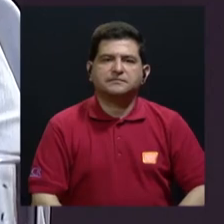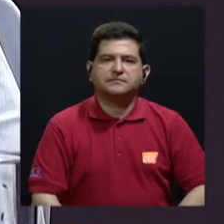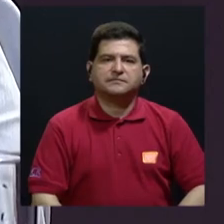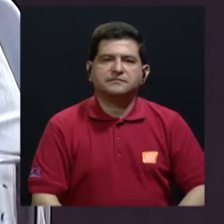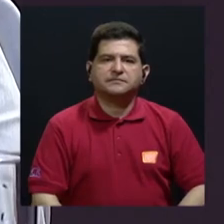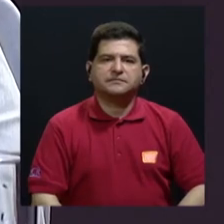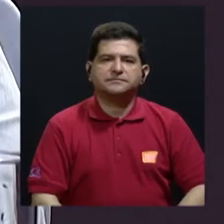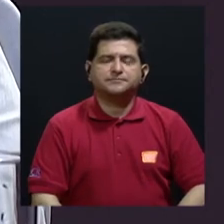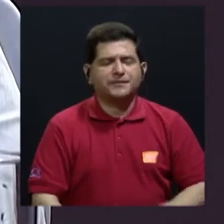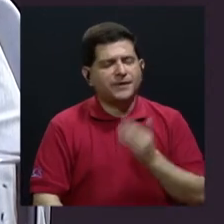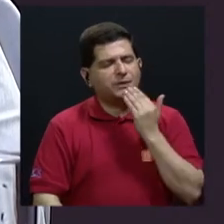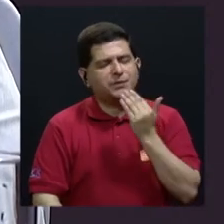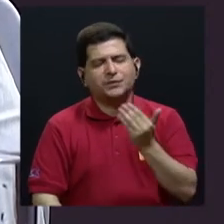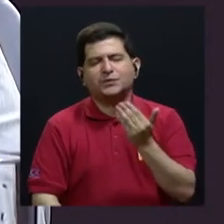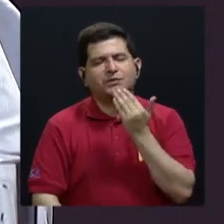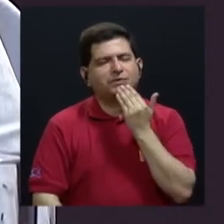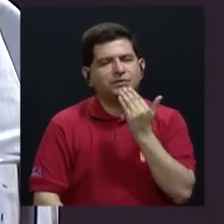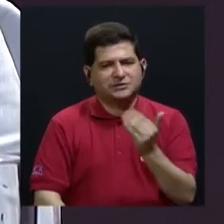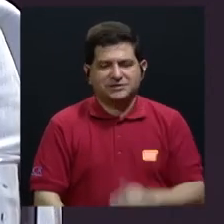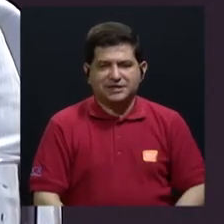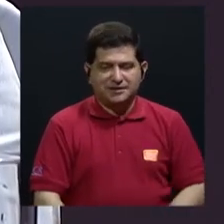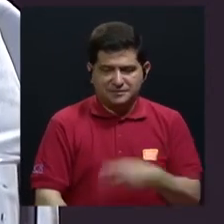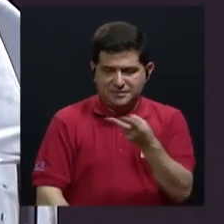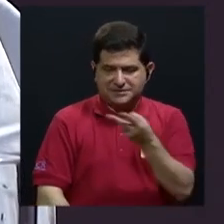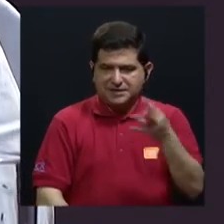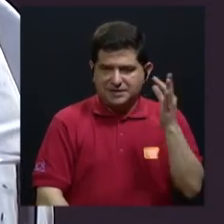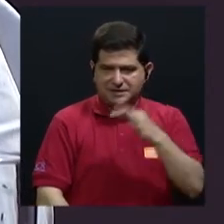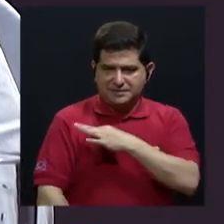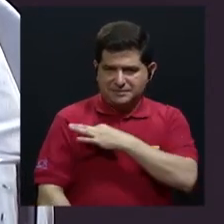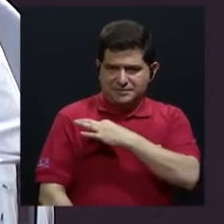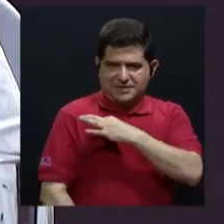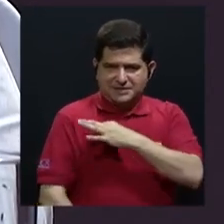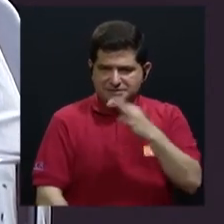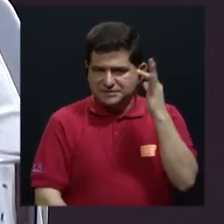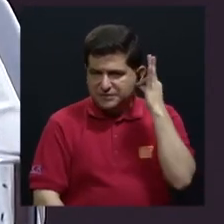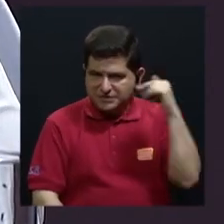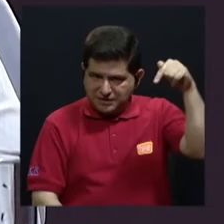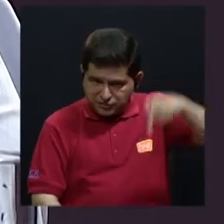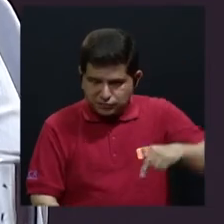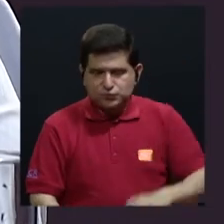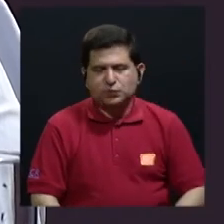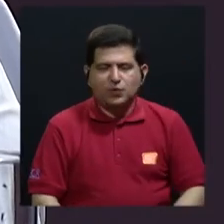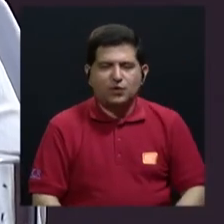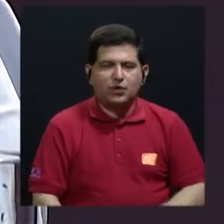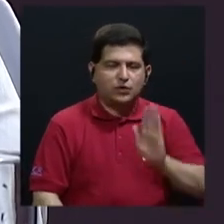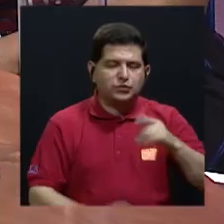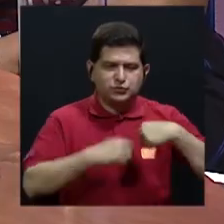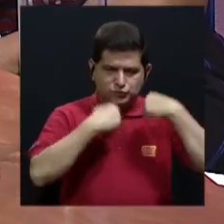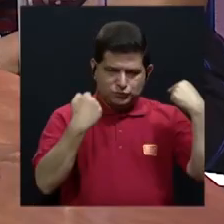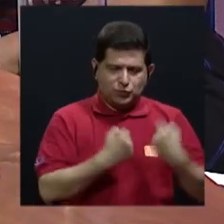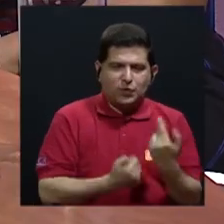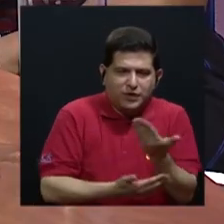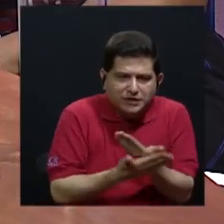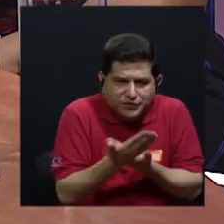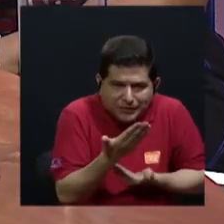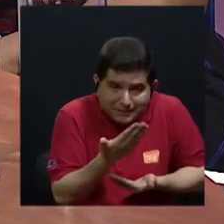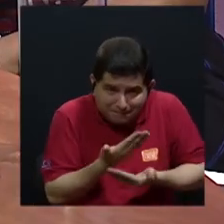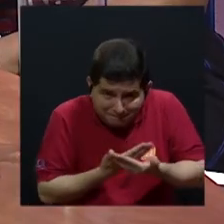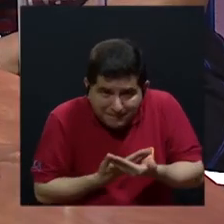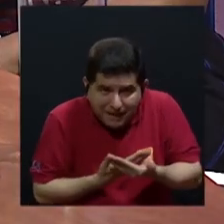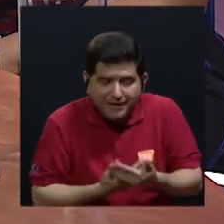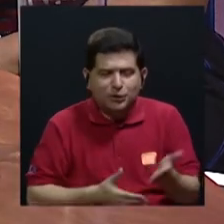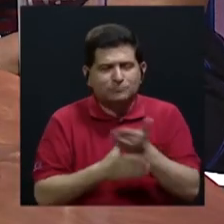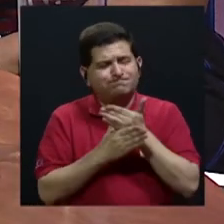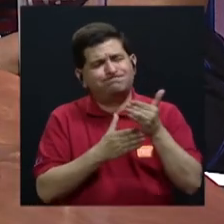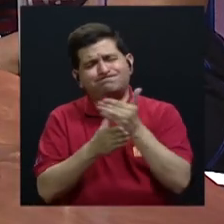Bueno, muchas gracias a nuestras invitadas del día de hoy, que con su corazón en la mano han venido a